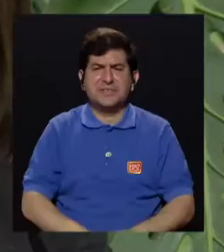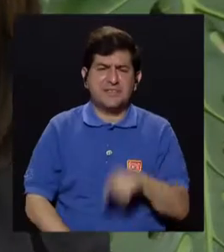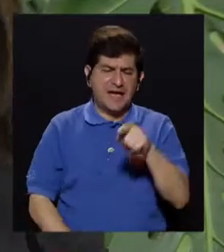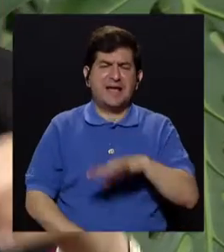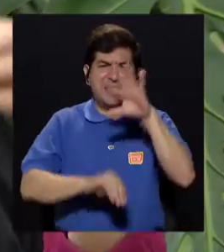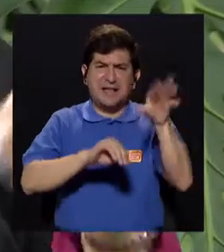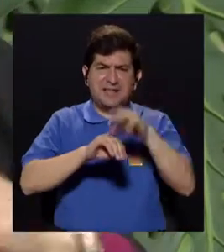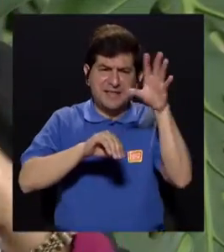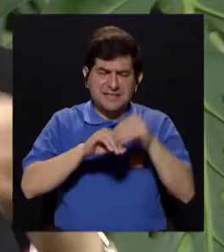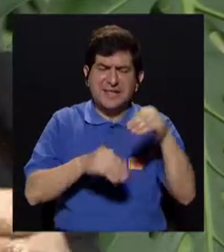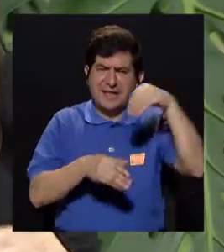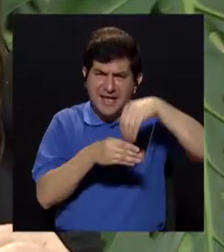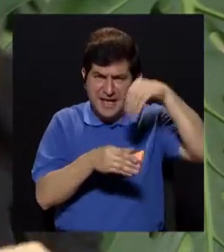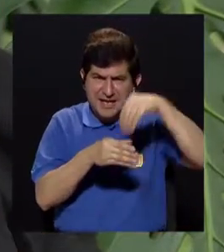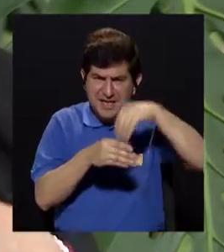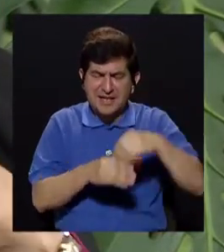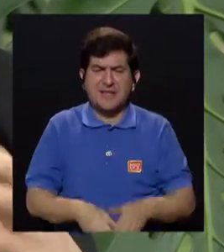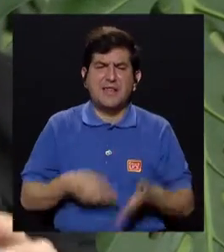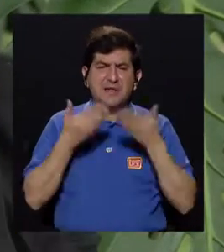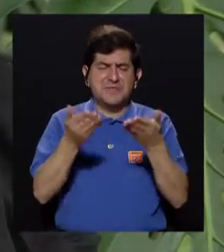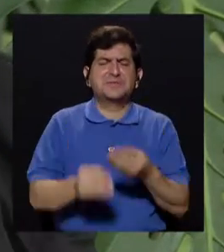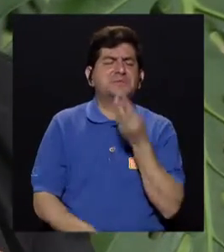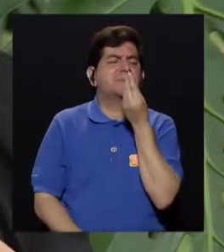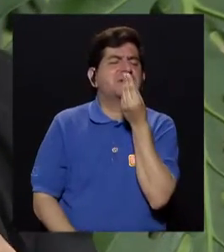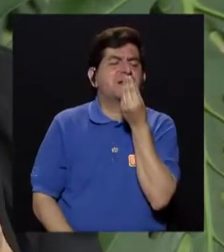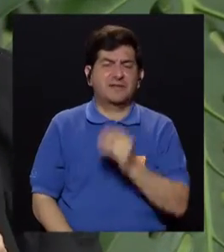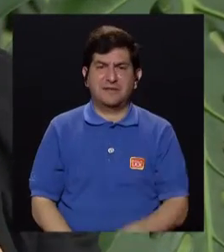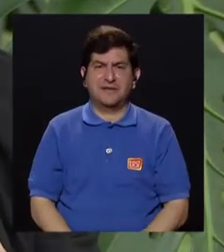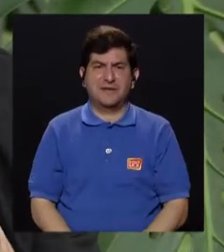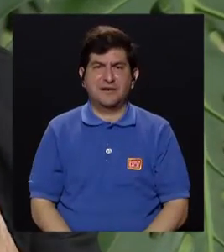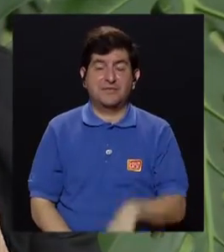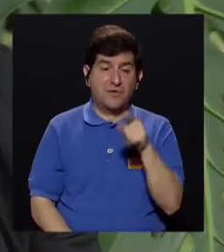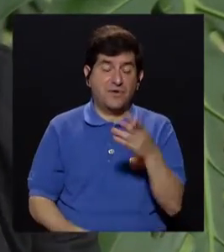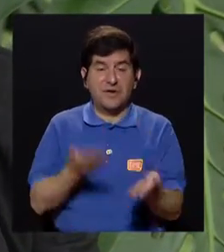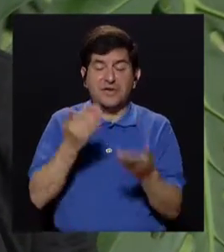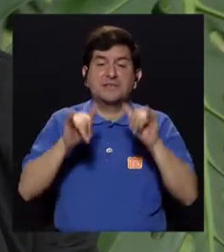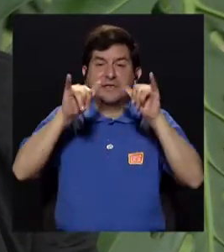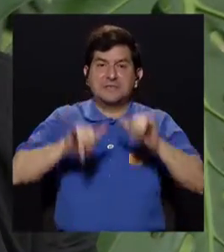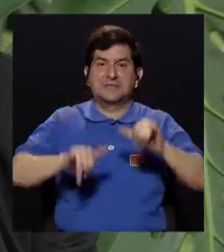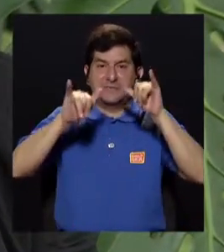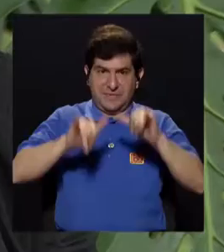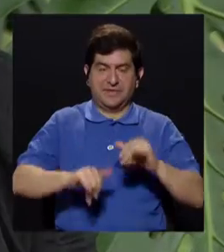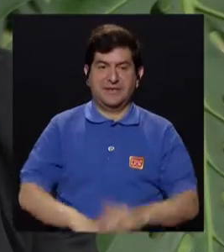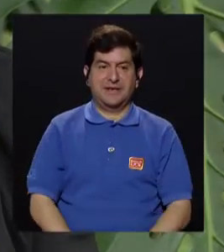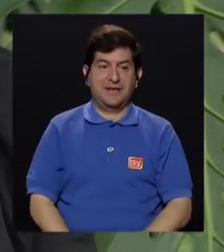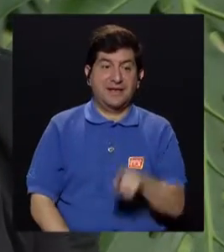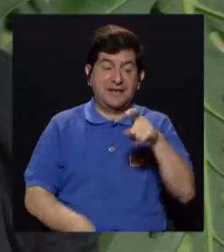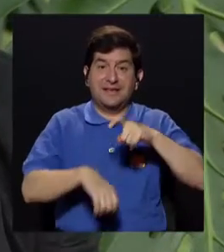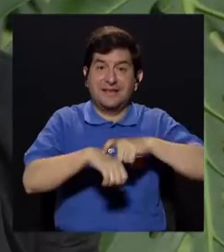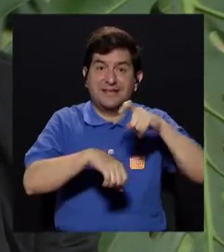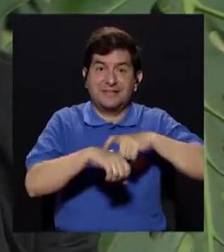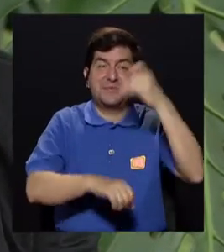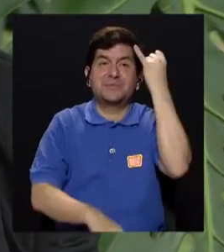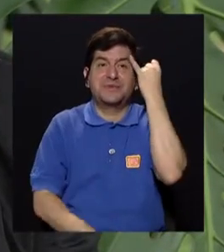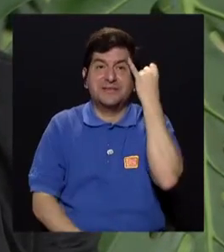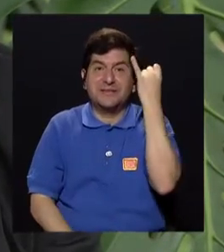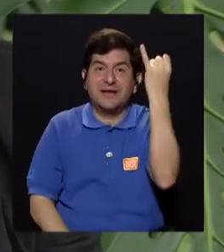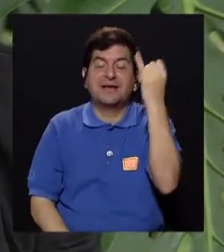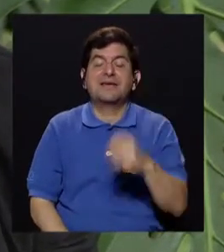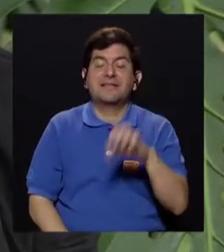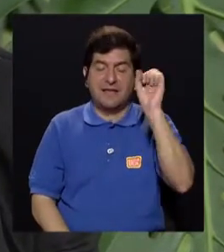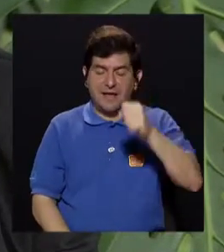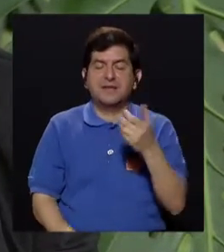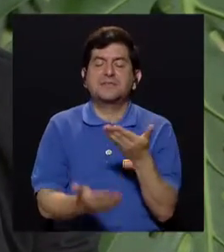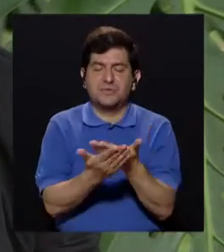que se coge la carne, se le agregan otras sustancias, se le dan sabores, generalmente sustancias para preservarlas, y es donde la